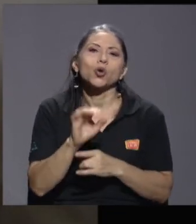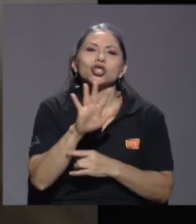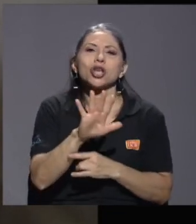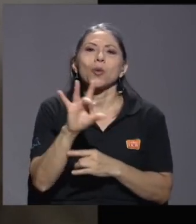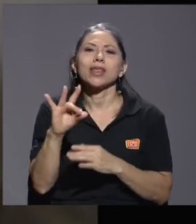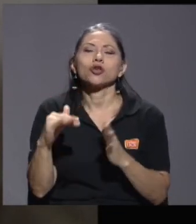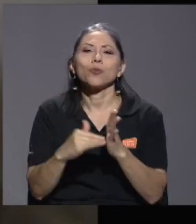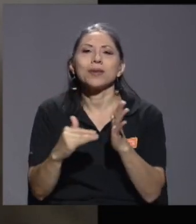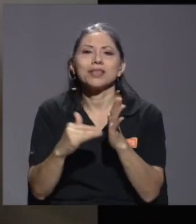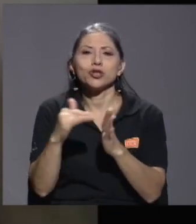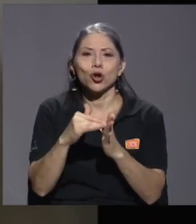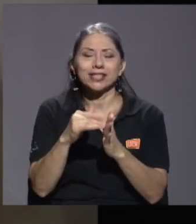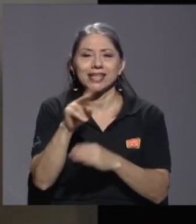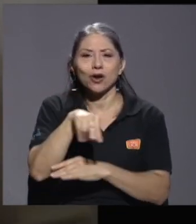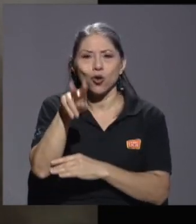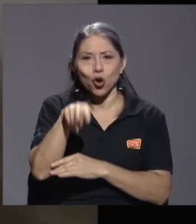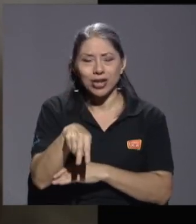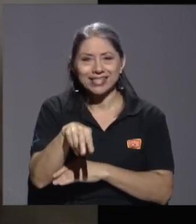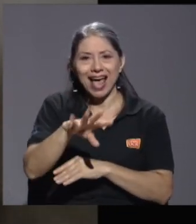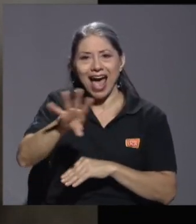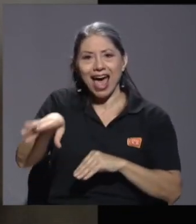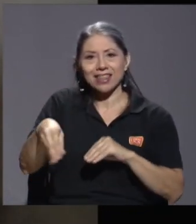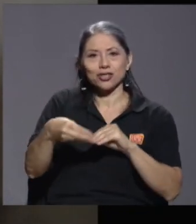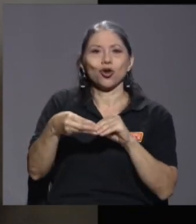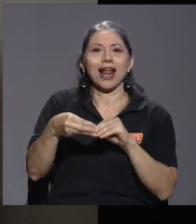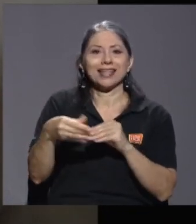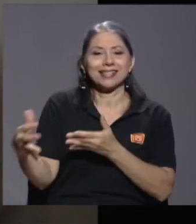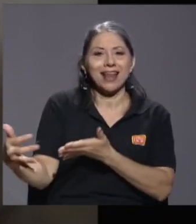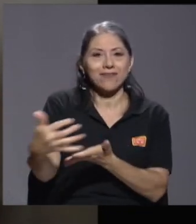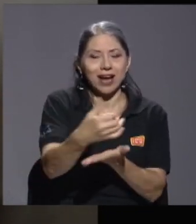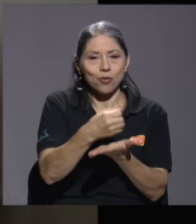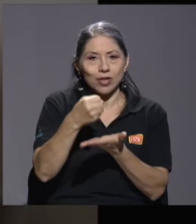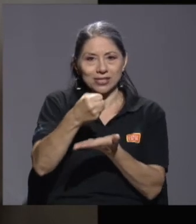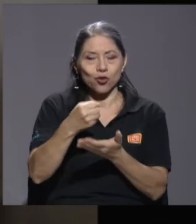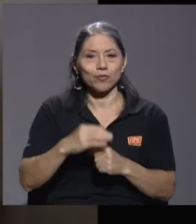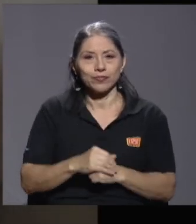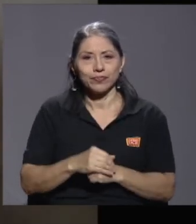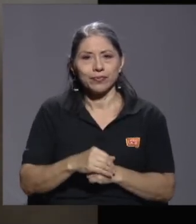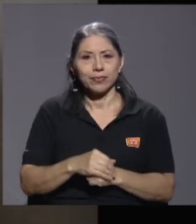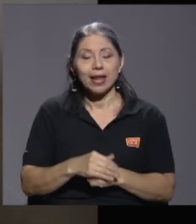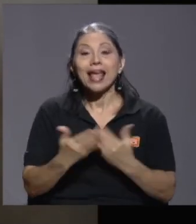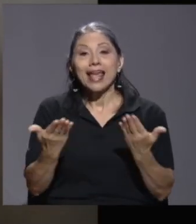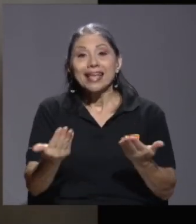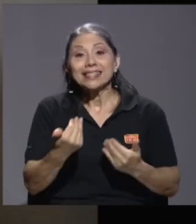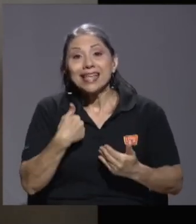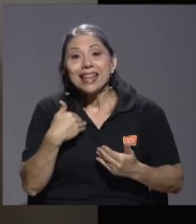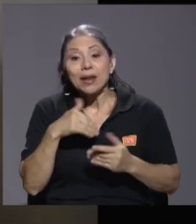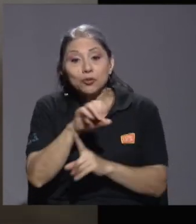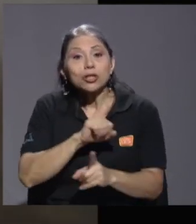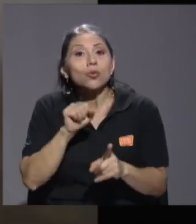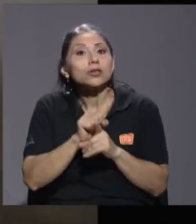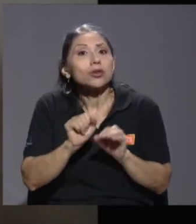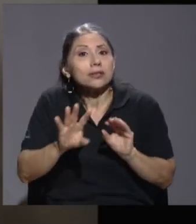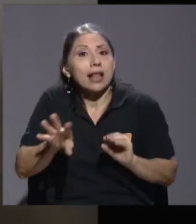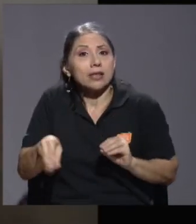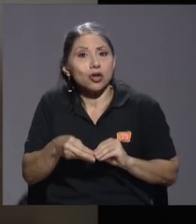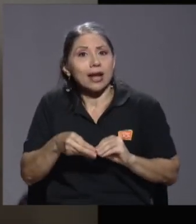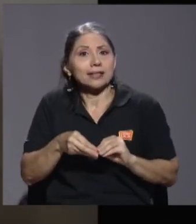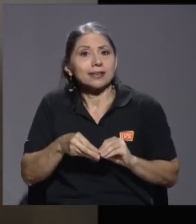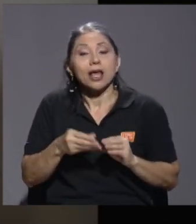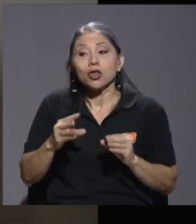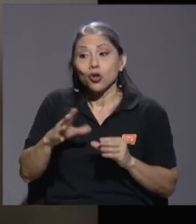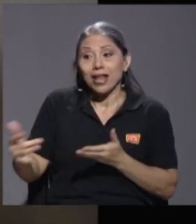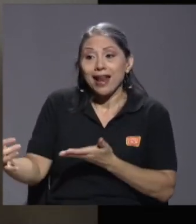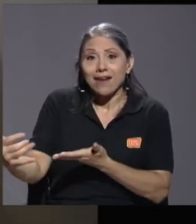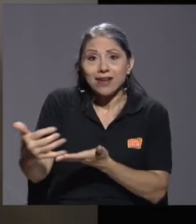millones en ese rango de colones adicionales en recaudación. Sí teníamos escenarios adicionales en donde se aumenta bastante